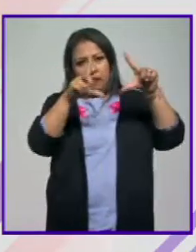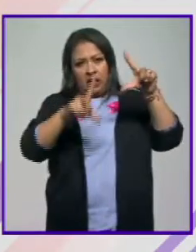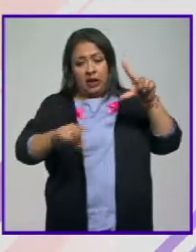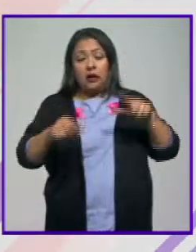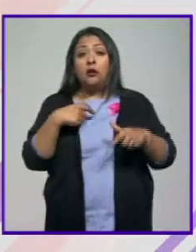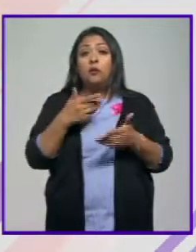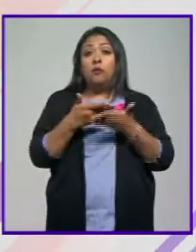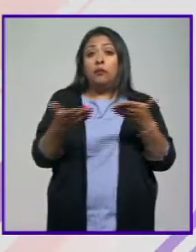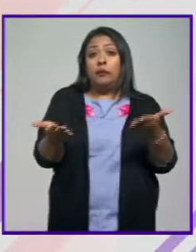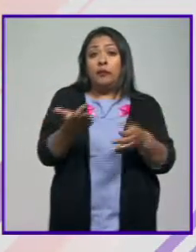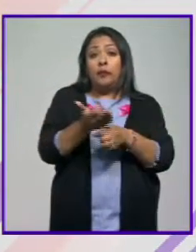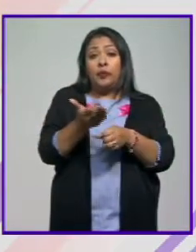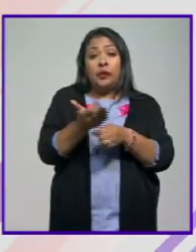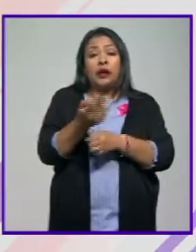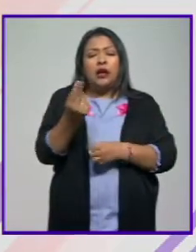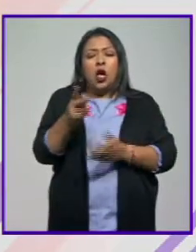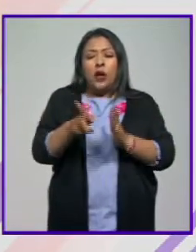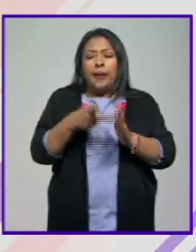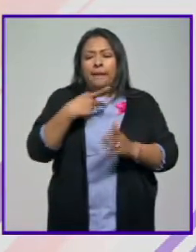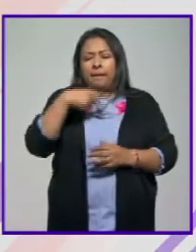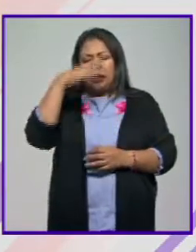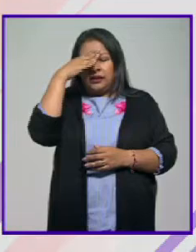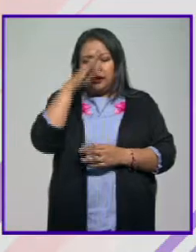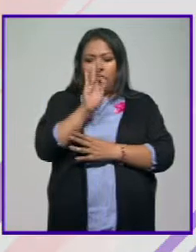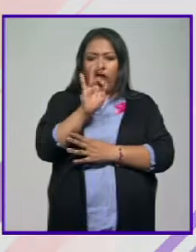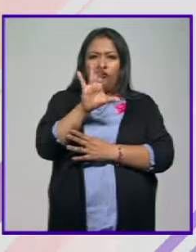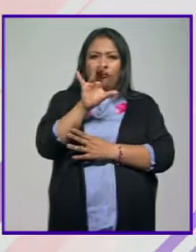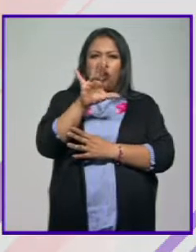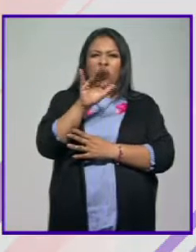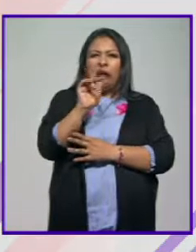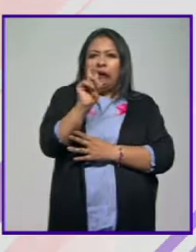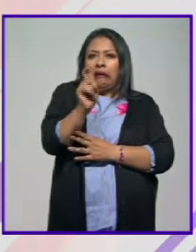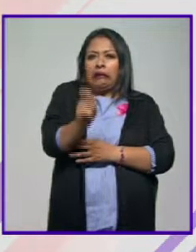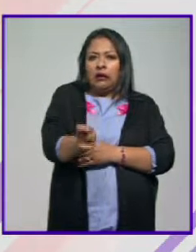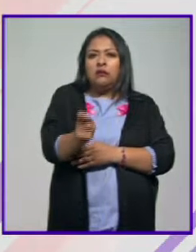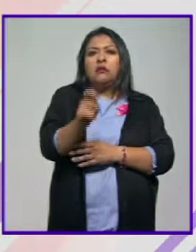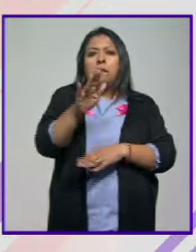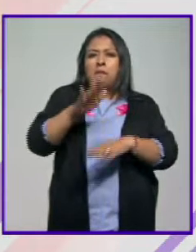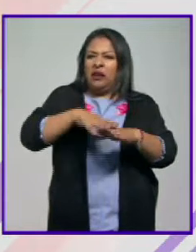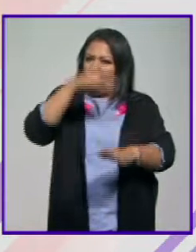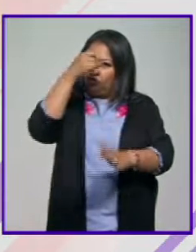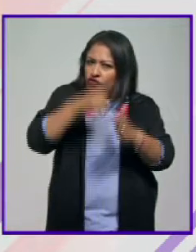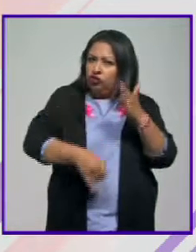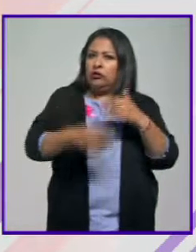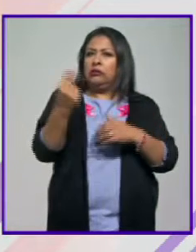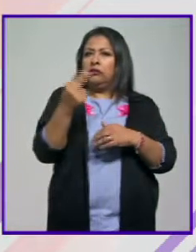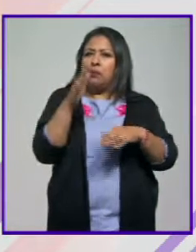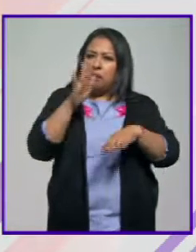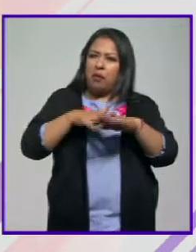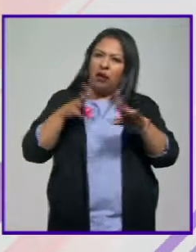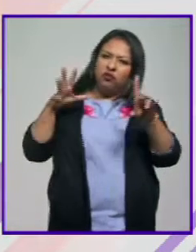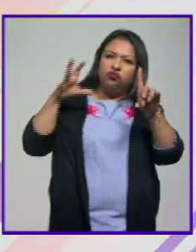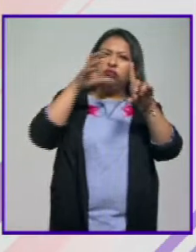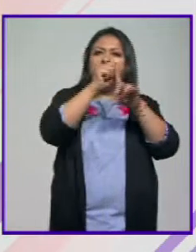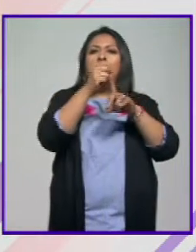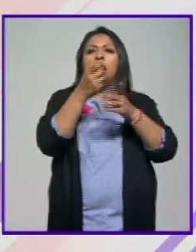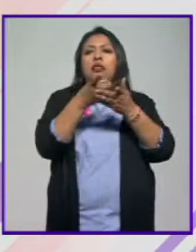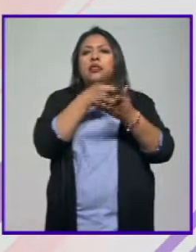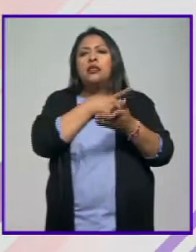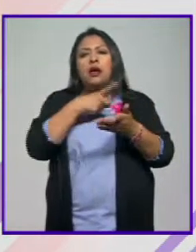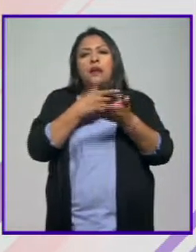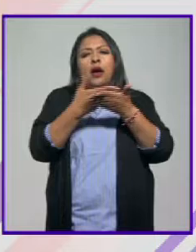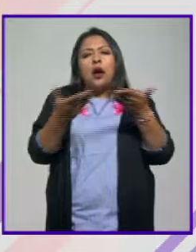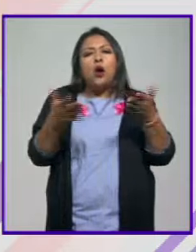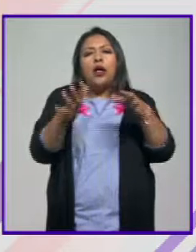de que repensemos el FONCA y lo llevemos todavía más lejos. Es momento de actualizar y mejorar